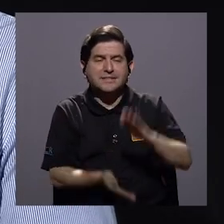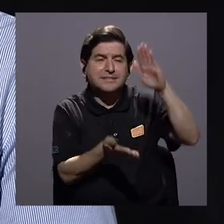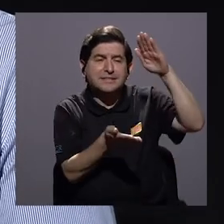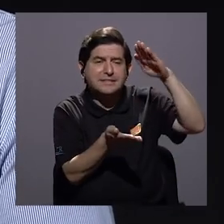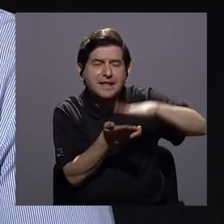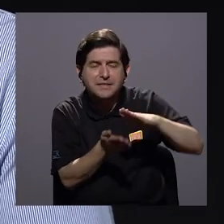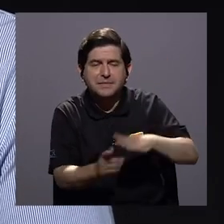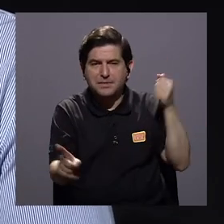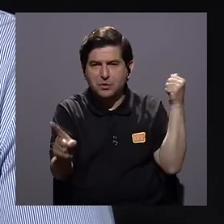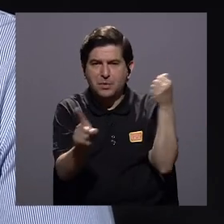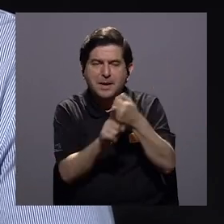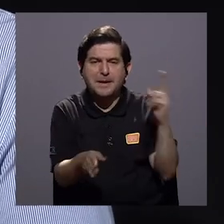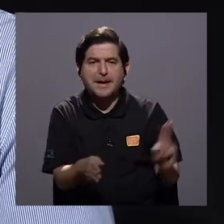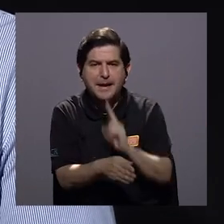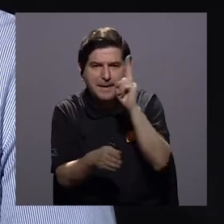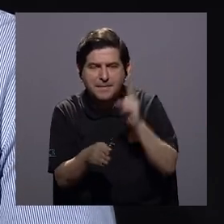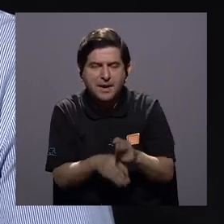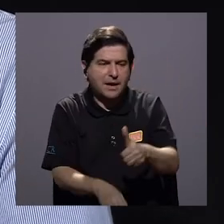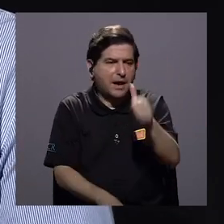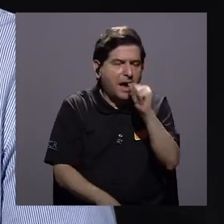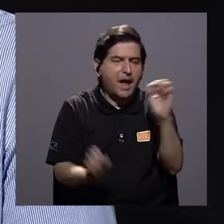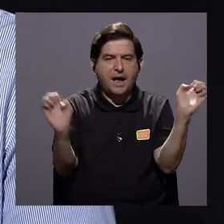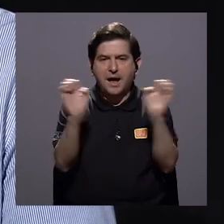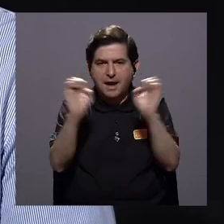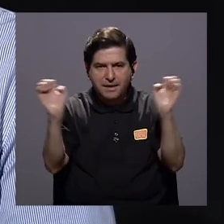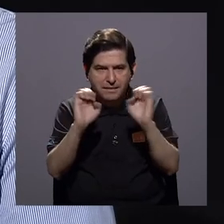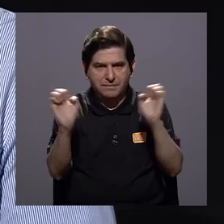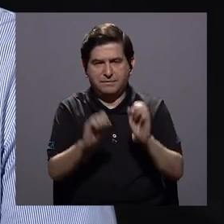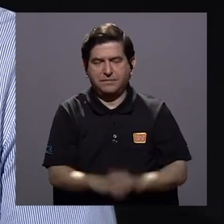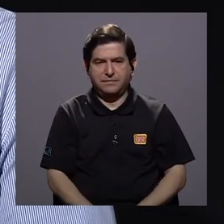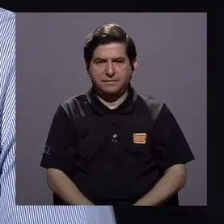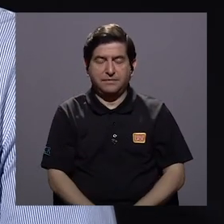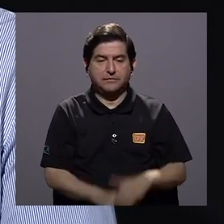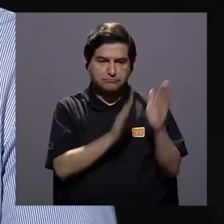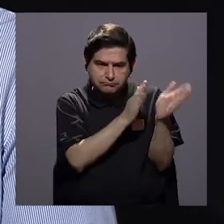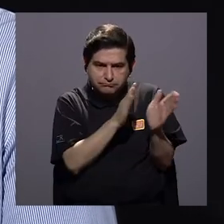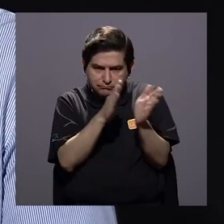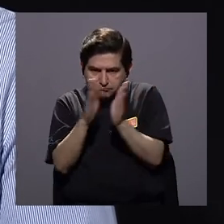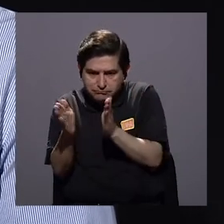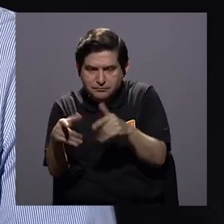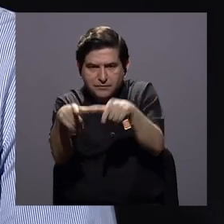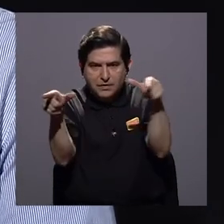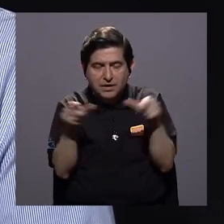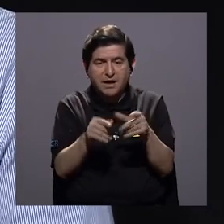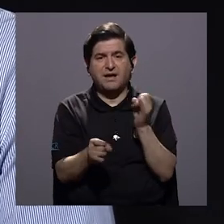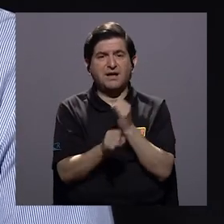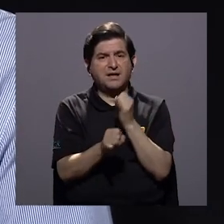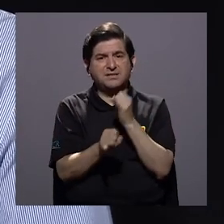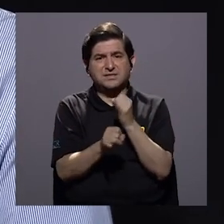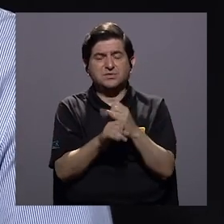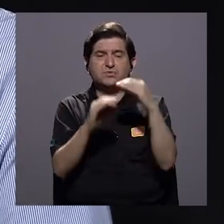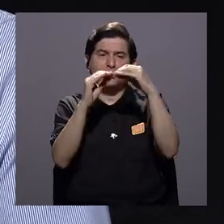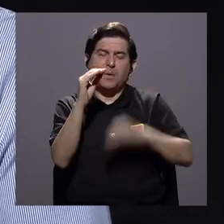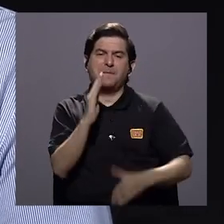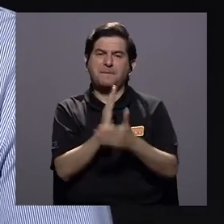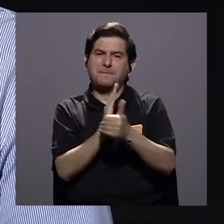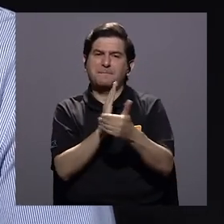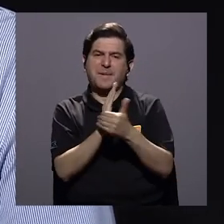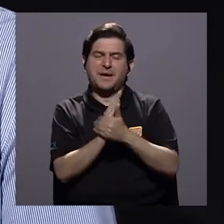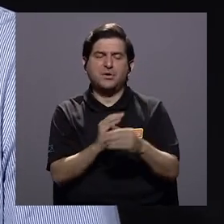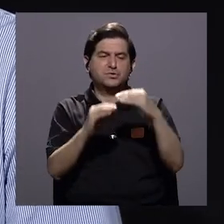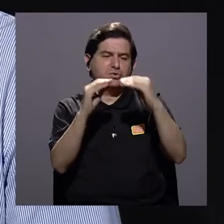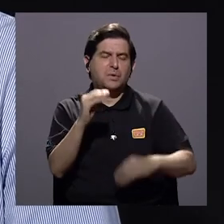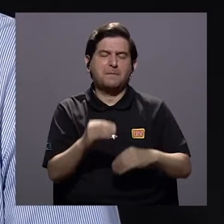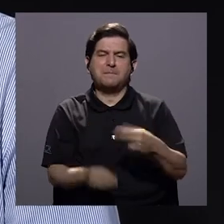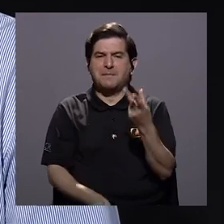minimizar los impactos del uso del agua de la energía de hacer ordenamiento del territorio son instituciones con menos capacidad